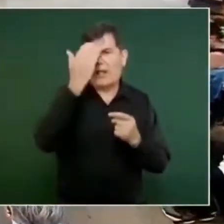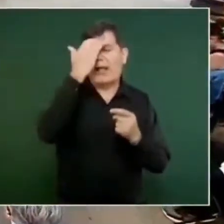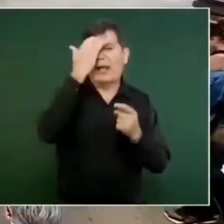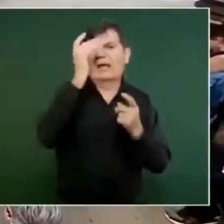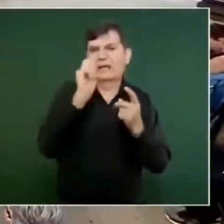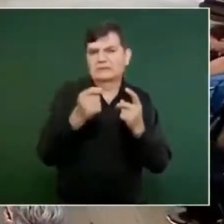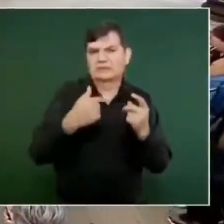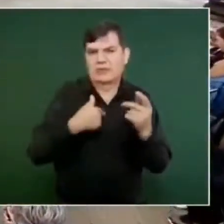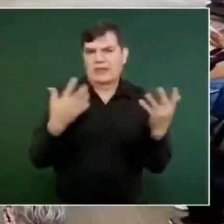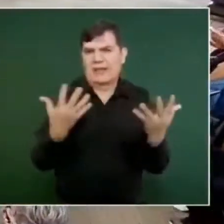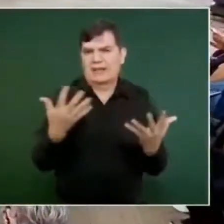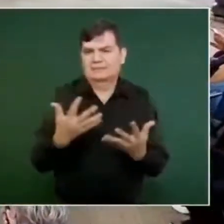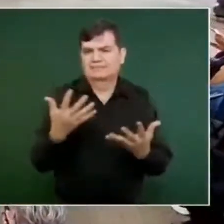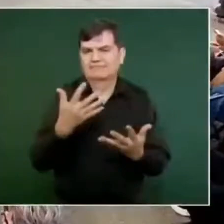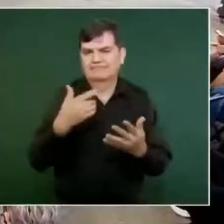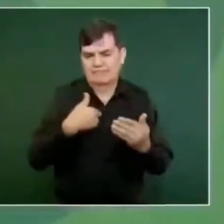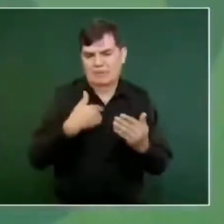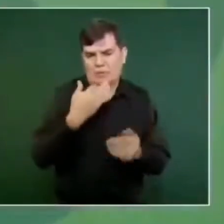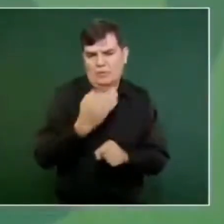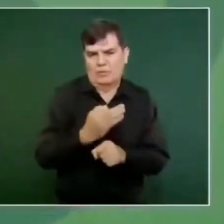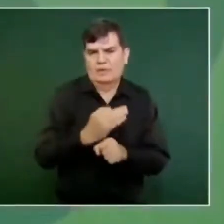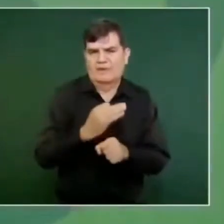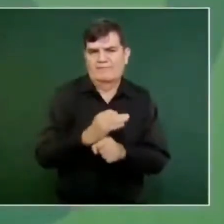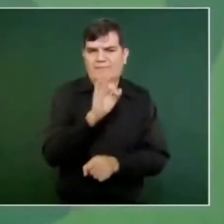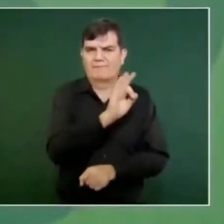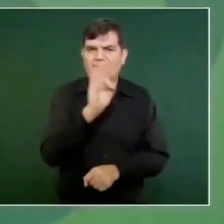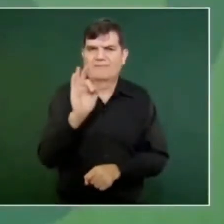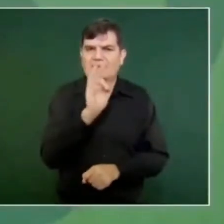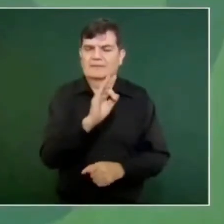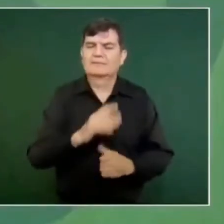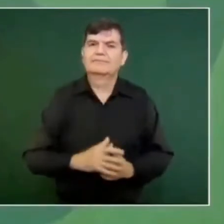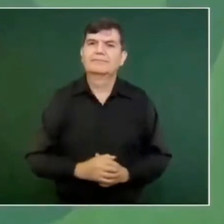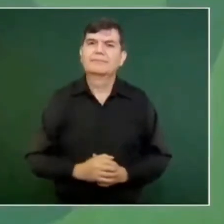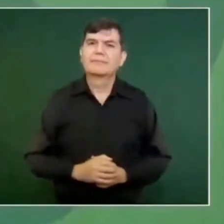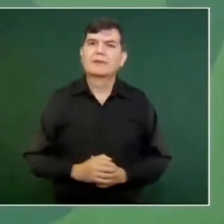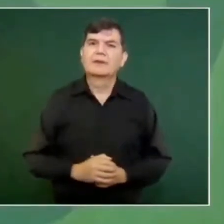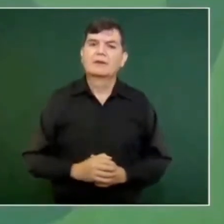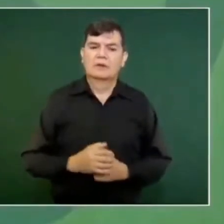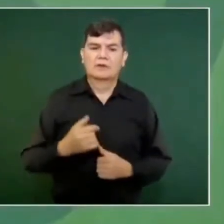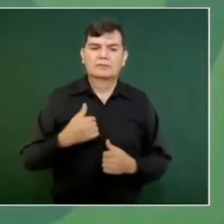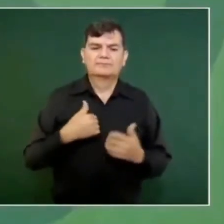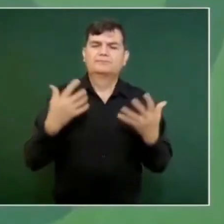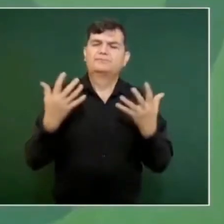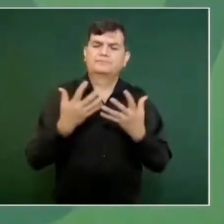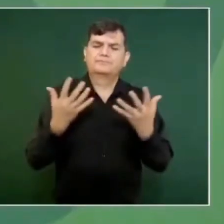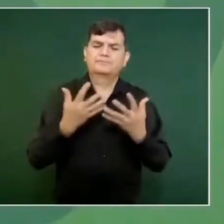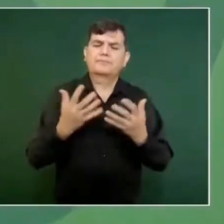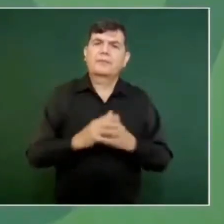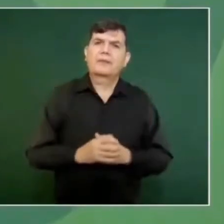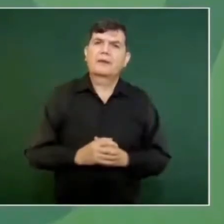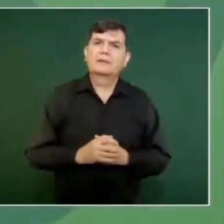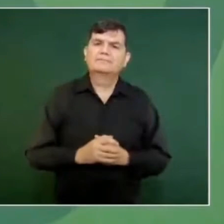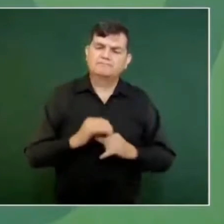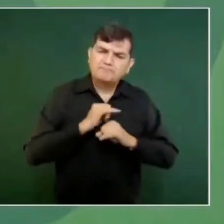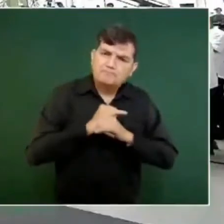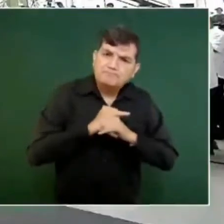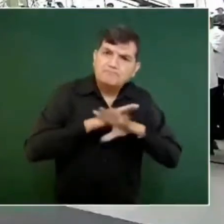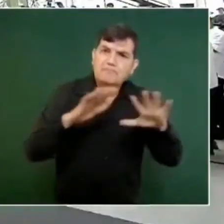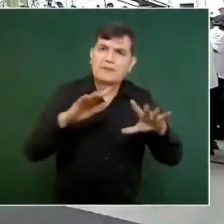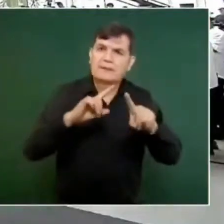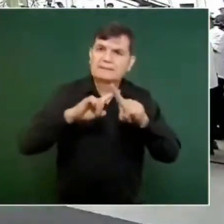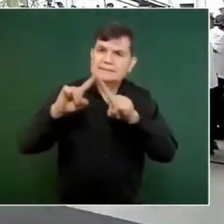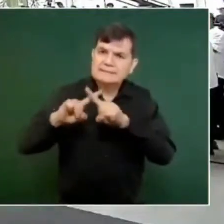realizado hasta esta fecha y vamos a estar informando